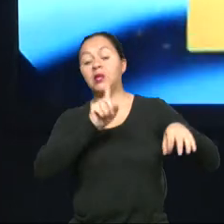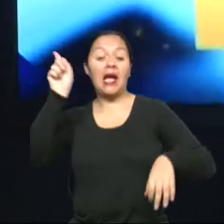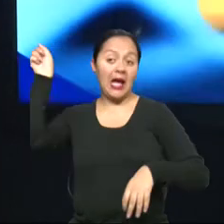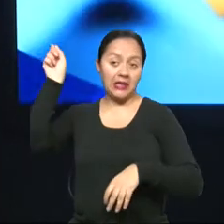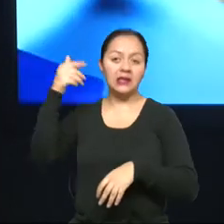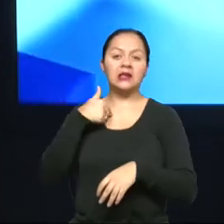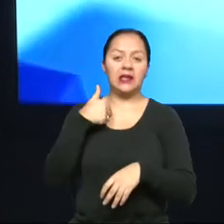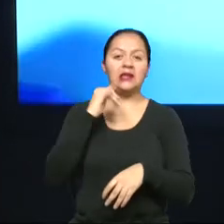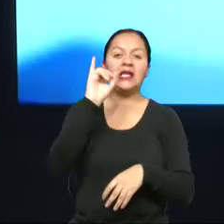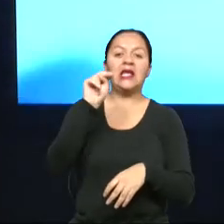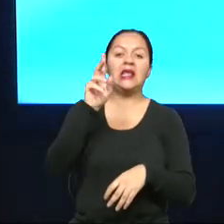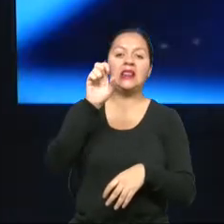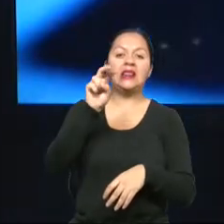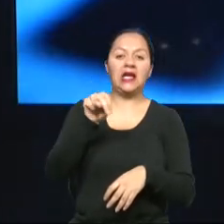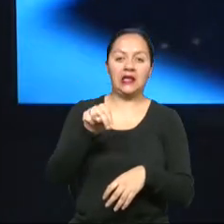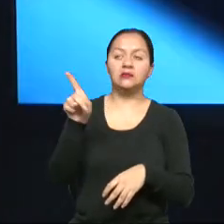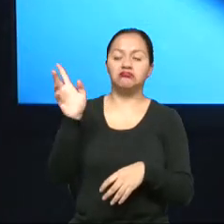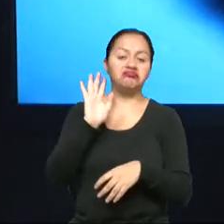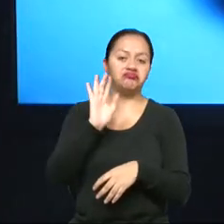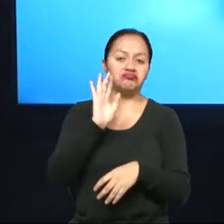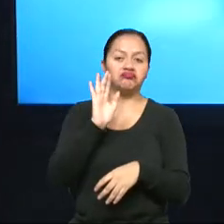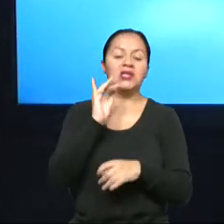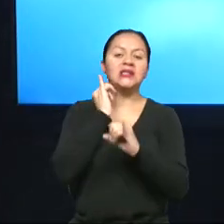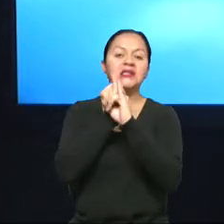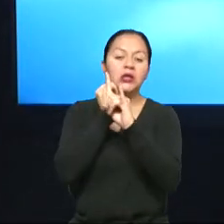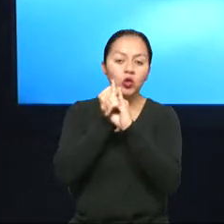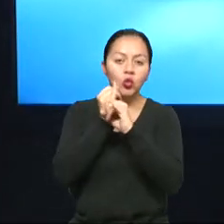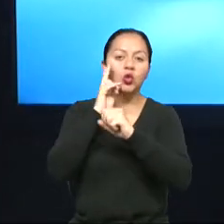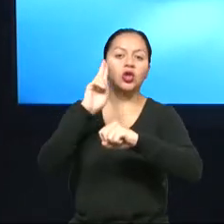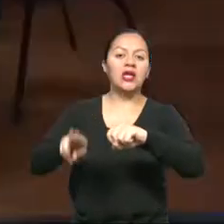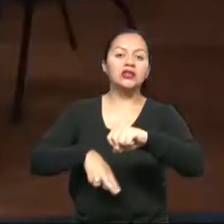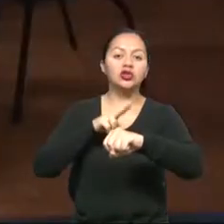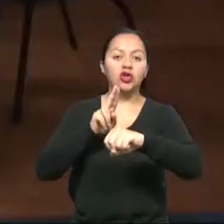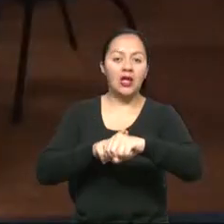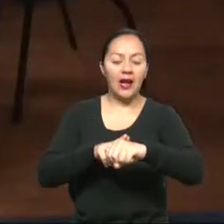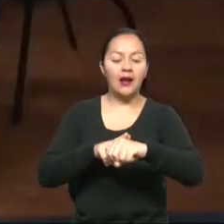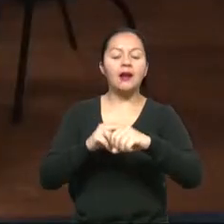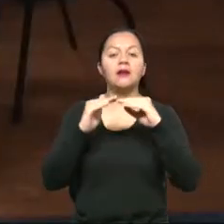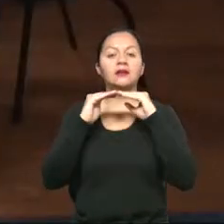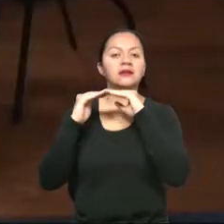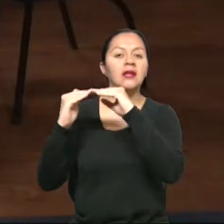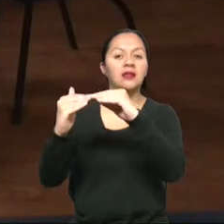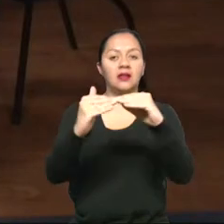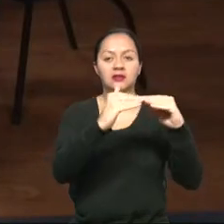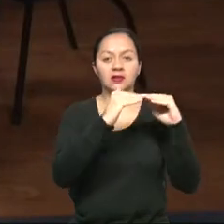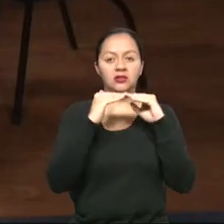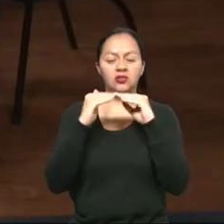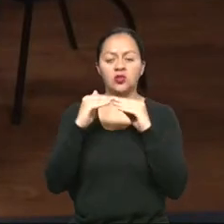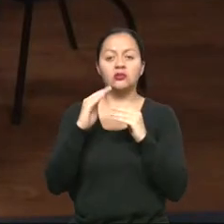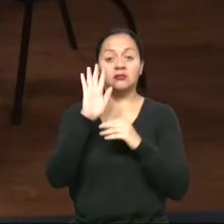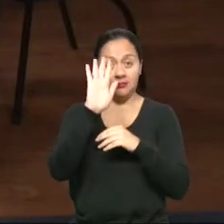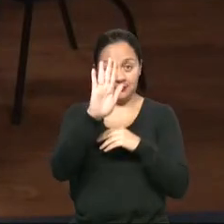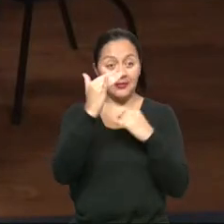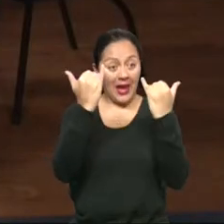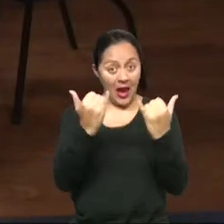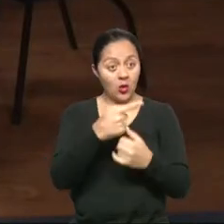Nacional Ecuatoriano de Normalización. Lo que permite es normar. ¿Qué es lo que hace el INEM para que nuestros ciudadanos conozcan